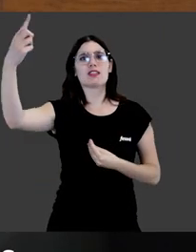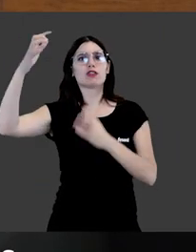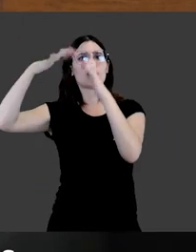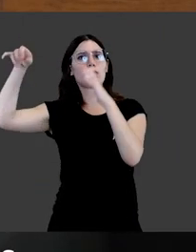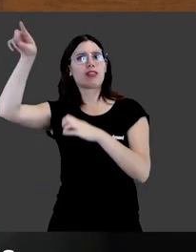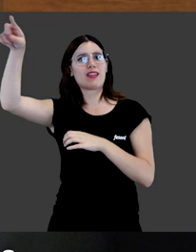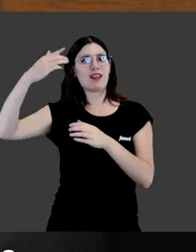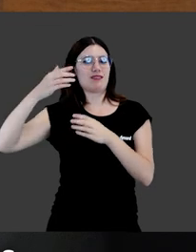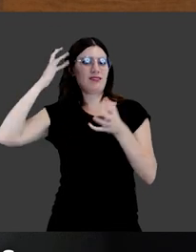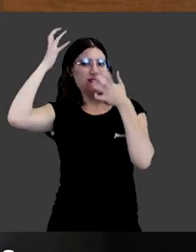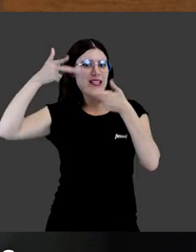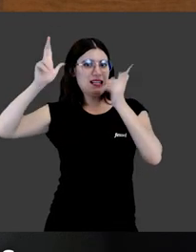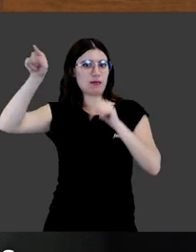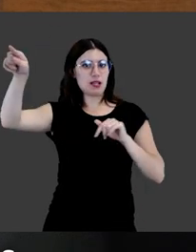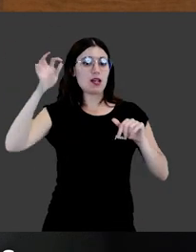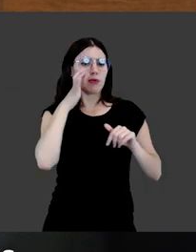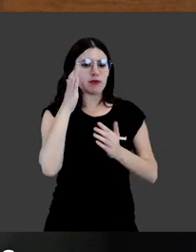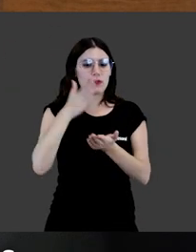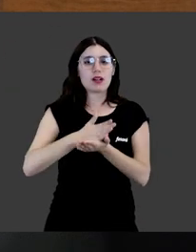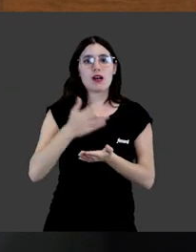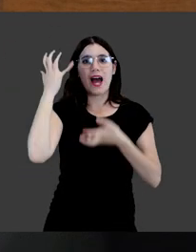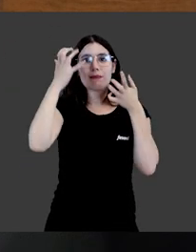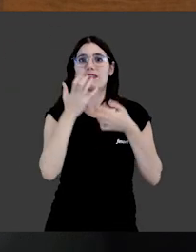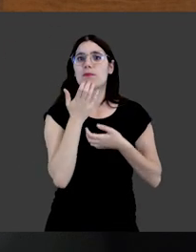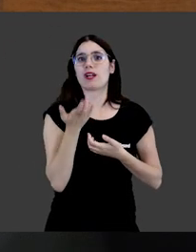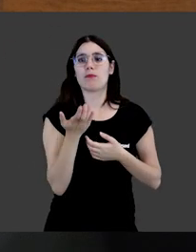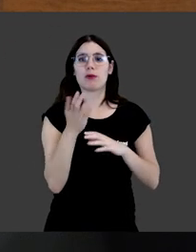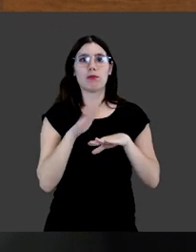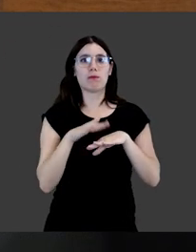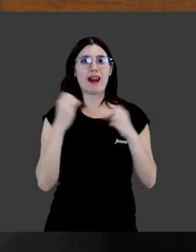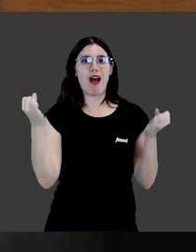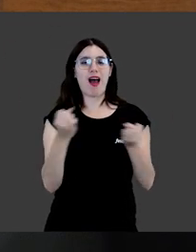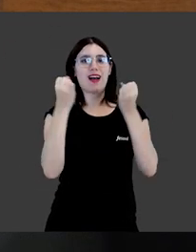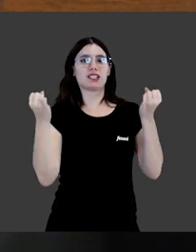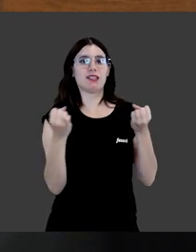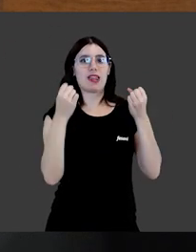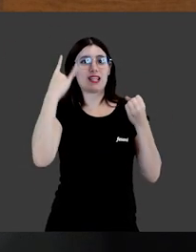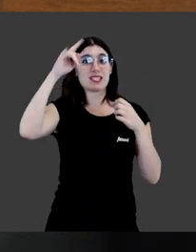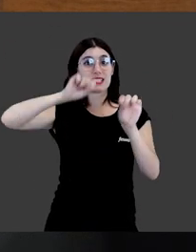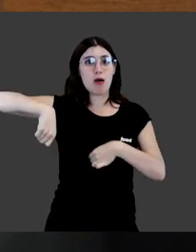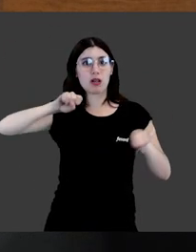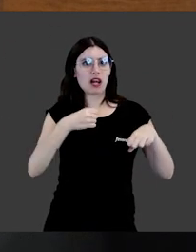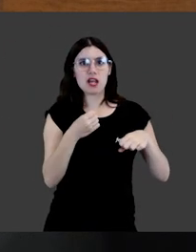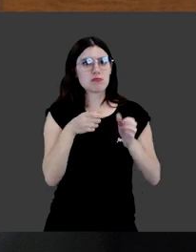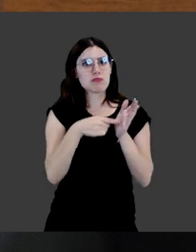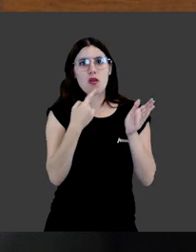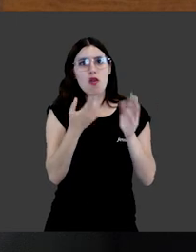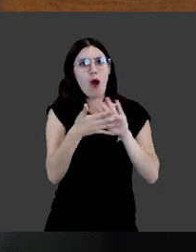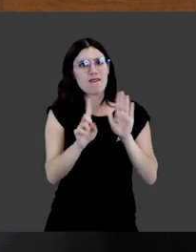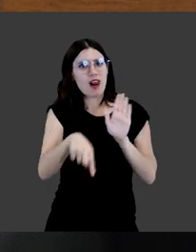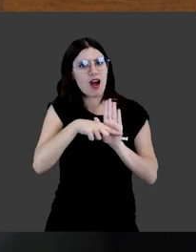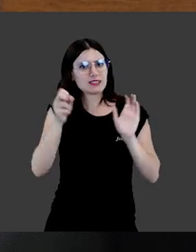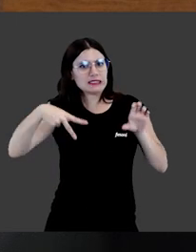en cautividad. Pero claro, deja fuera otras clases de animales, como por ejemplo los que se utilizan en actividades taurinas.